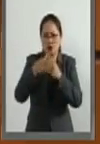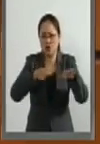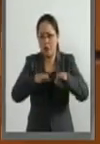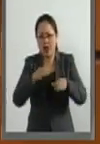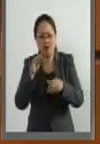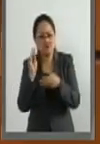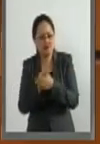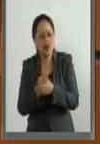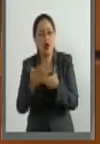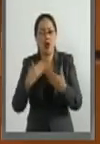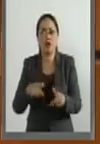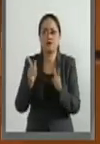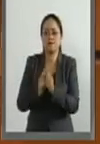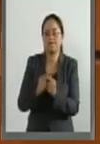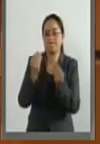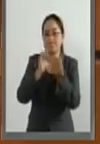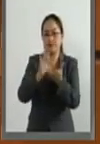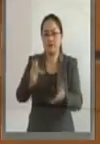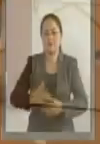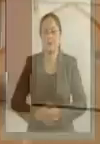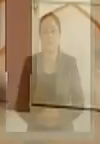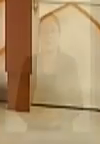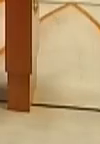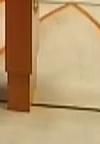Justicia. Es cuanto. Muchas gracias.